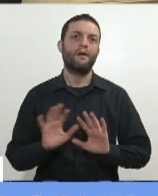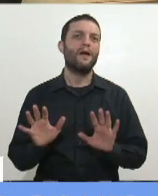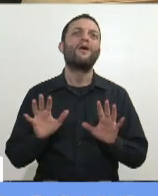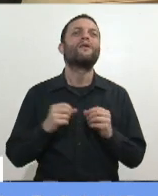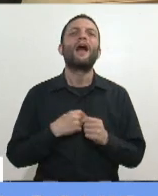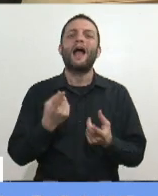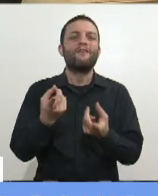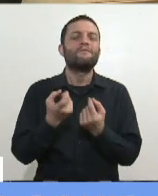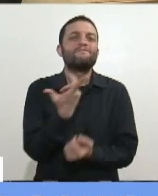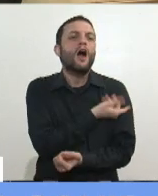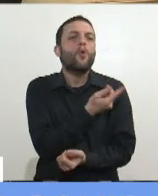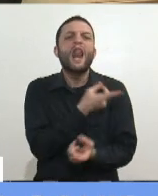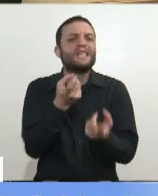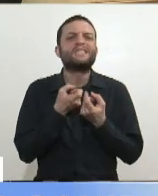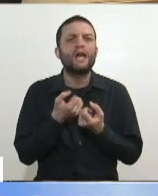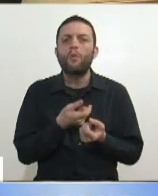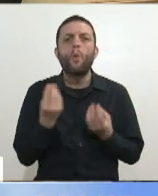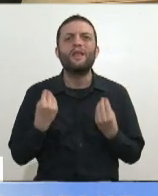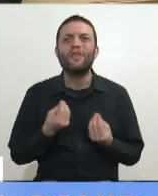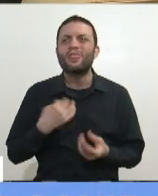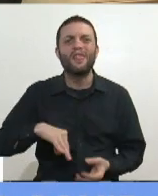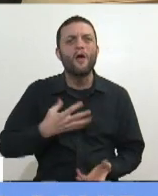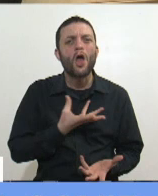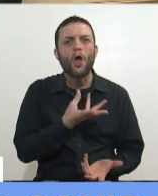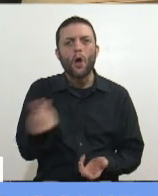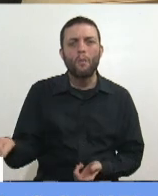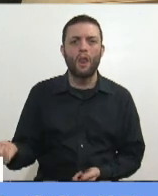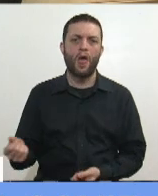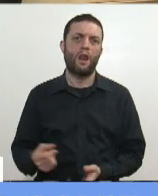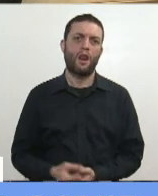Un plan de testigo.